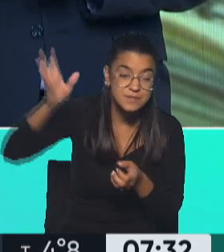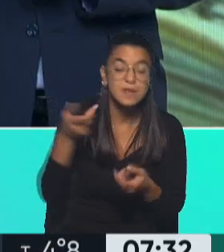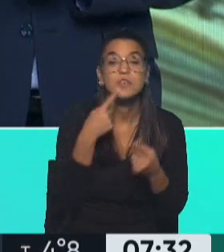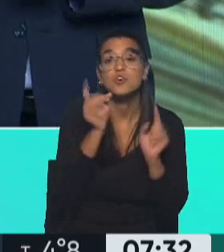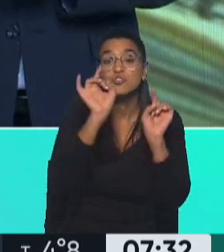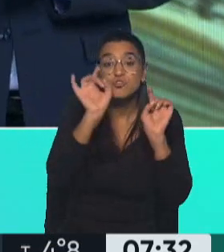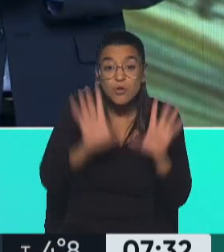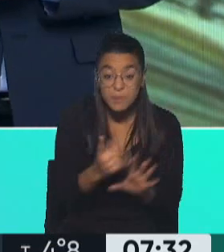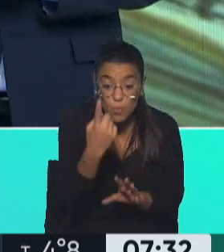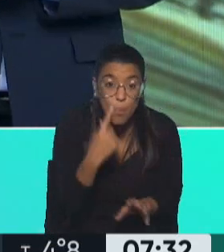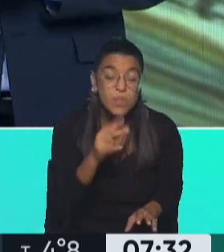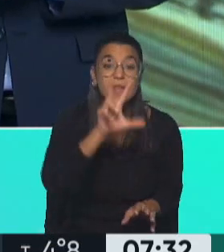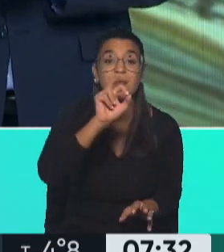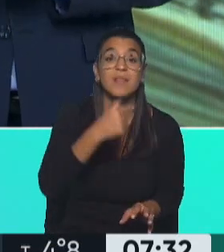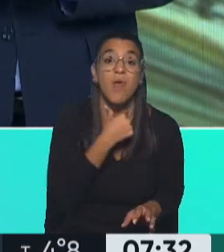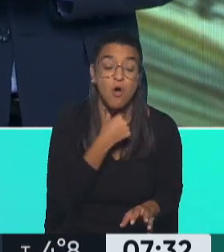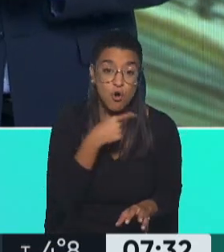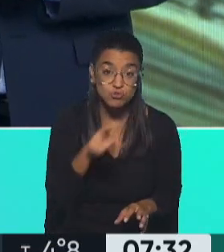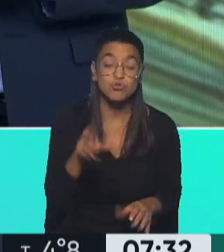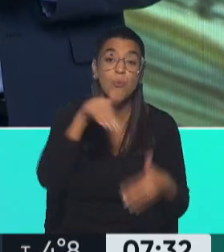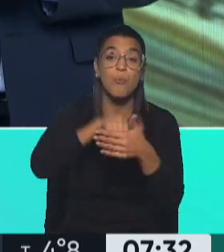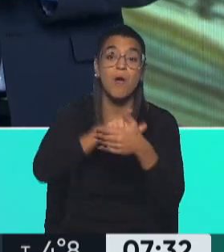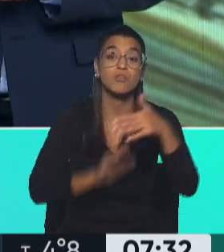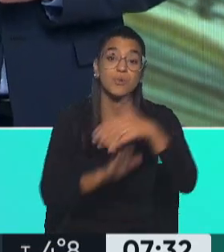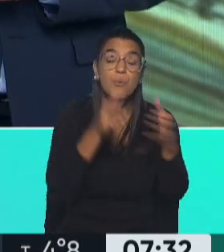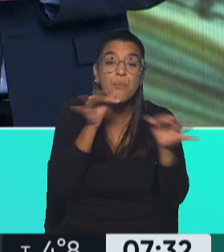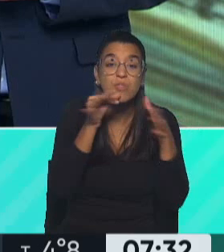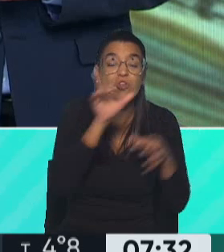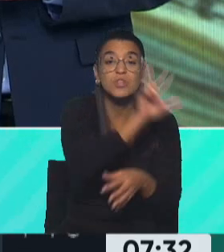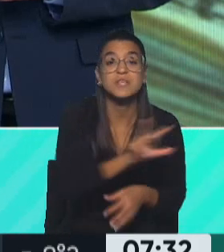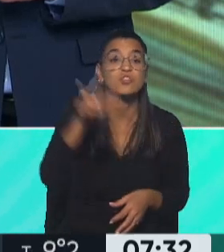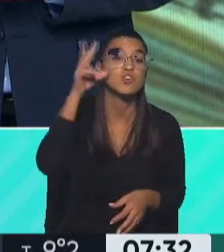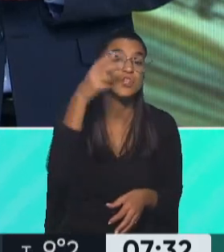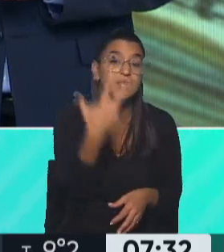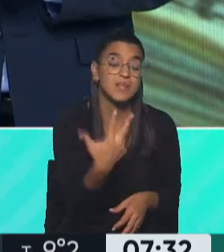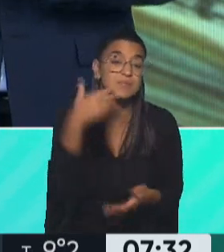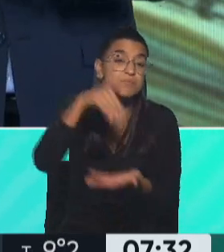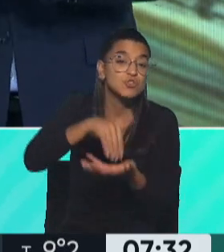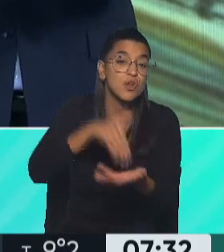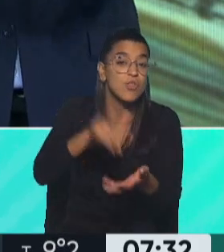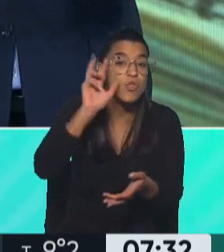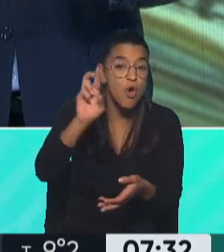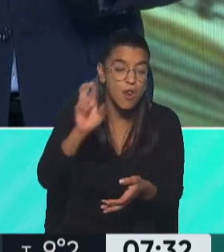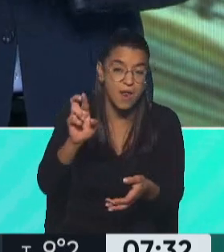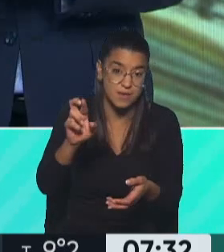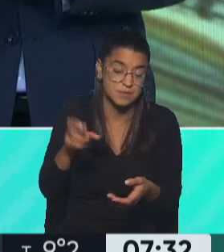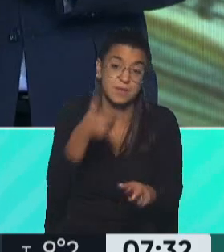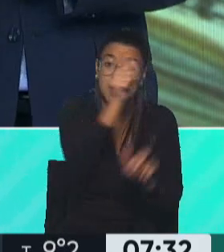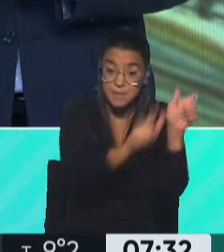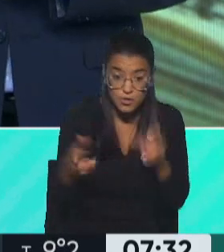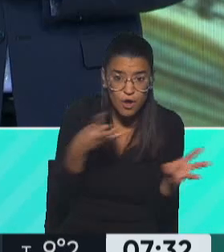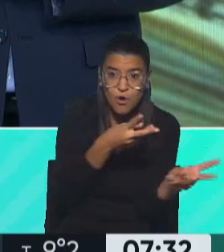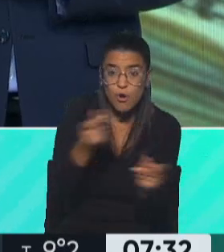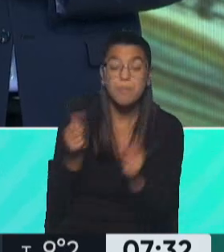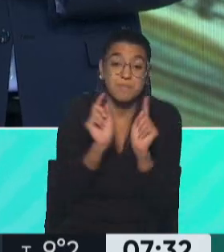ese día, el 30 de agosto, el Banco Central vendió 383 millones de dólares que compraron buena parte